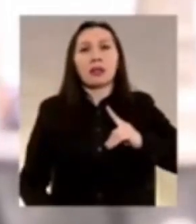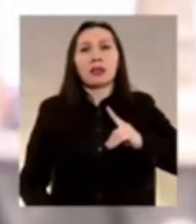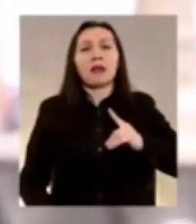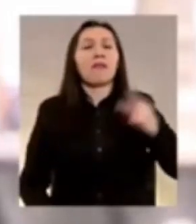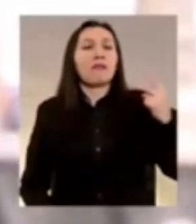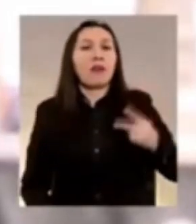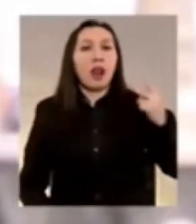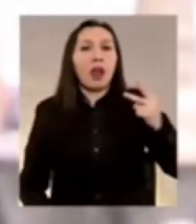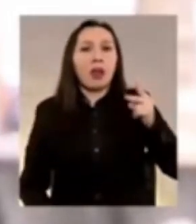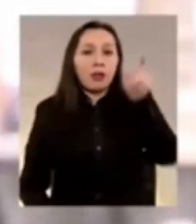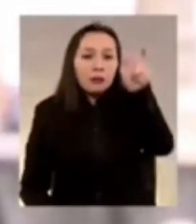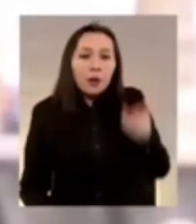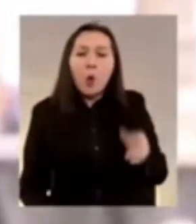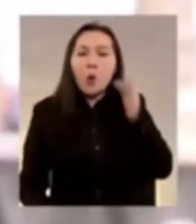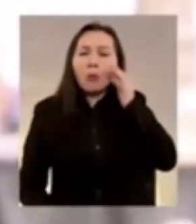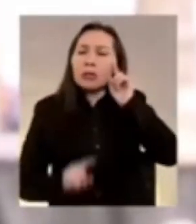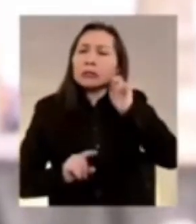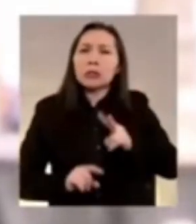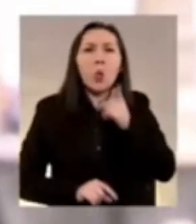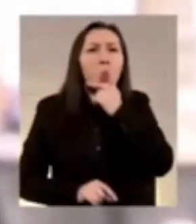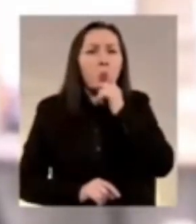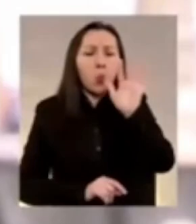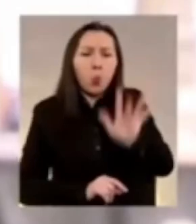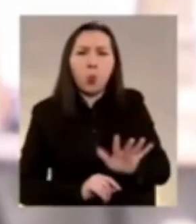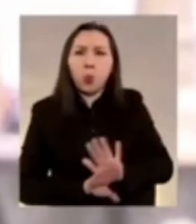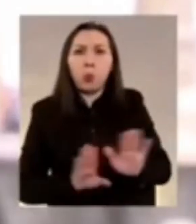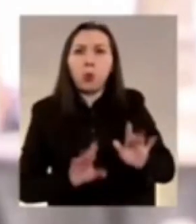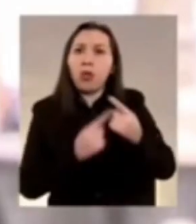valor de la persona humana sin cuestionamiento alguno y sin diferencia alguna.